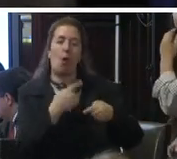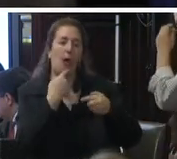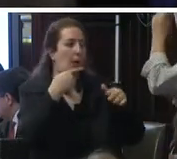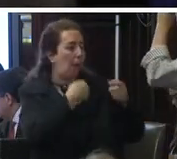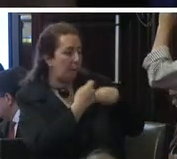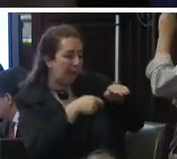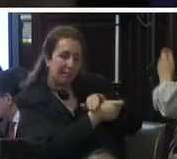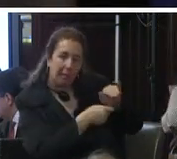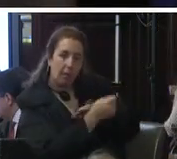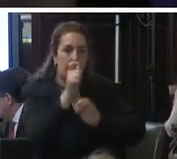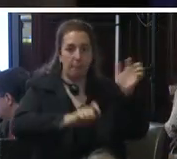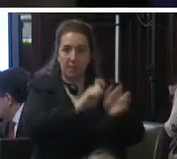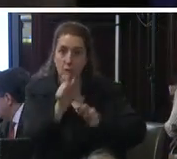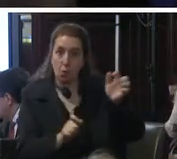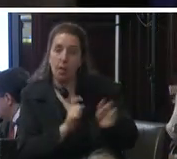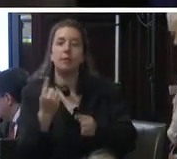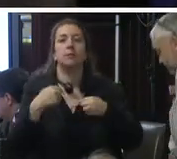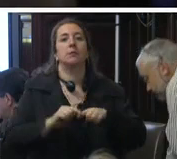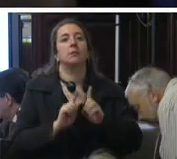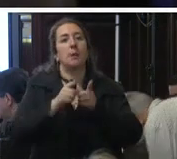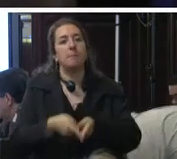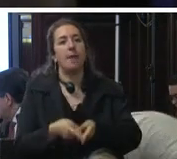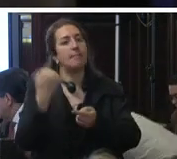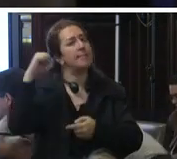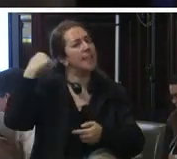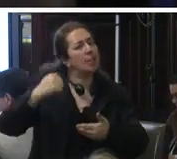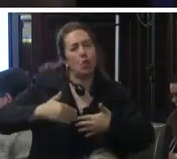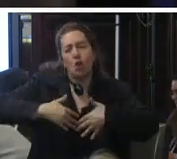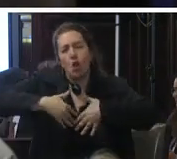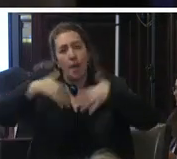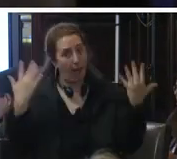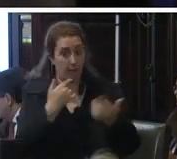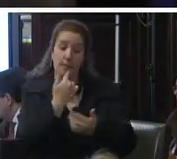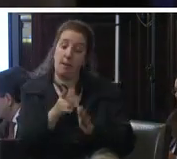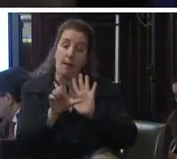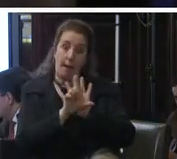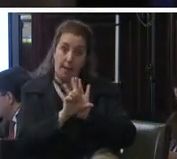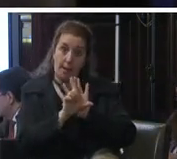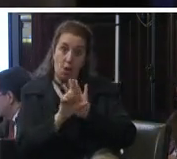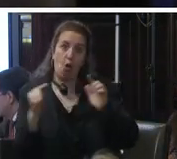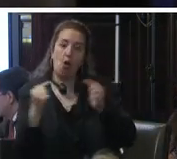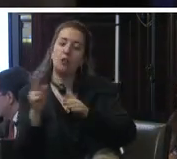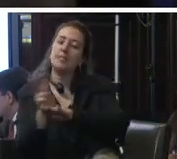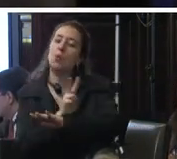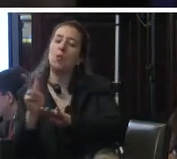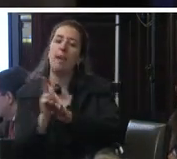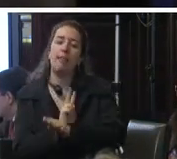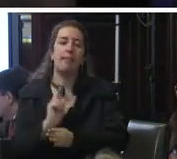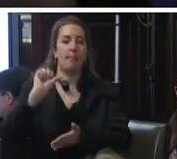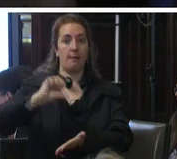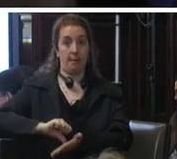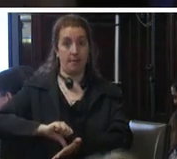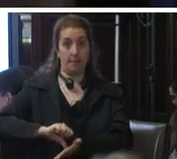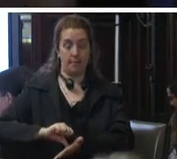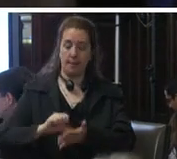violentos como armas y explosivos así como delitos graves que determine la ley en contra de la seguridad de la nación el libre desarrollo